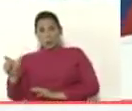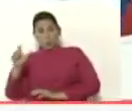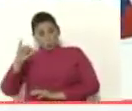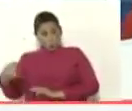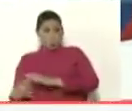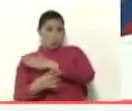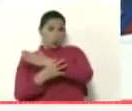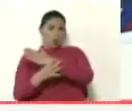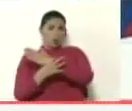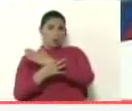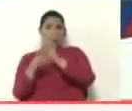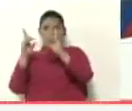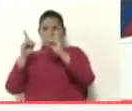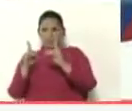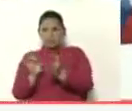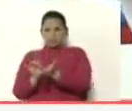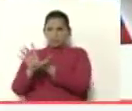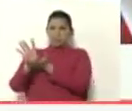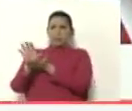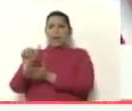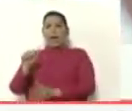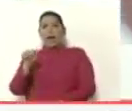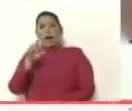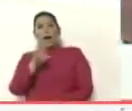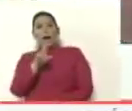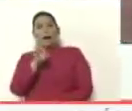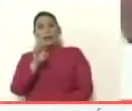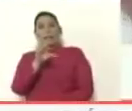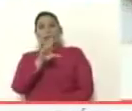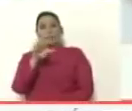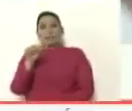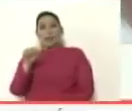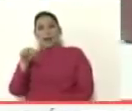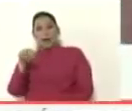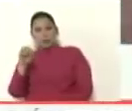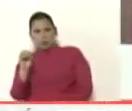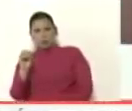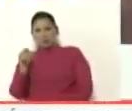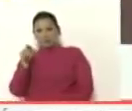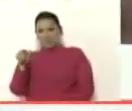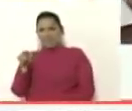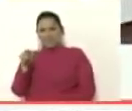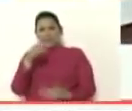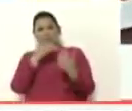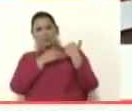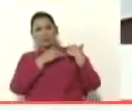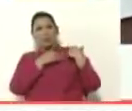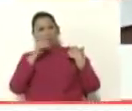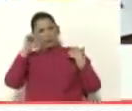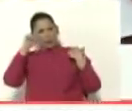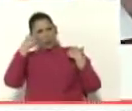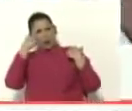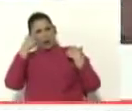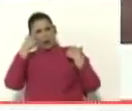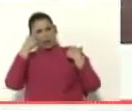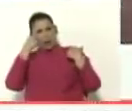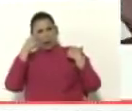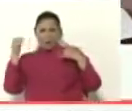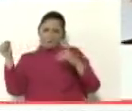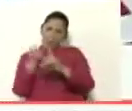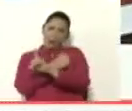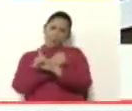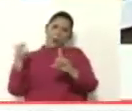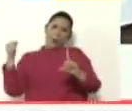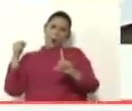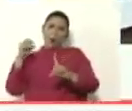expulsar a Arellano y a Olivares de esa responsabilidad. Ustedes se acuerdan el pescozón que le dieron a Olivares